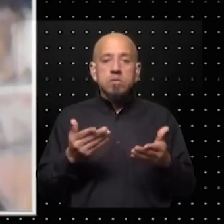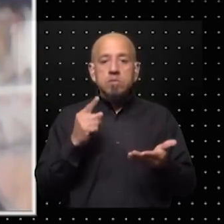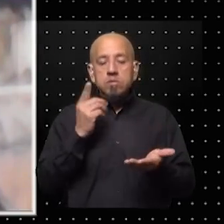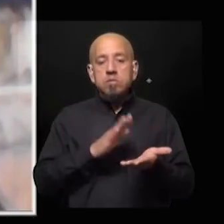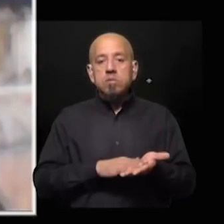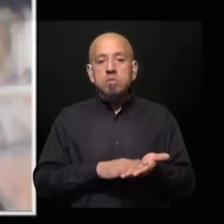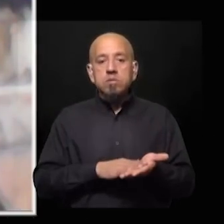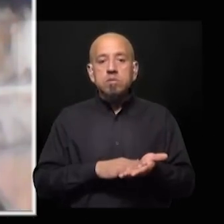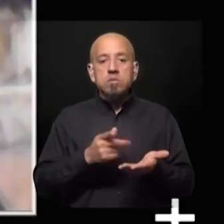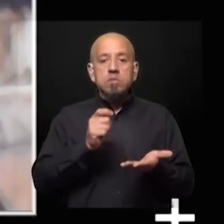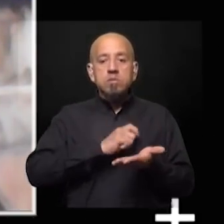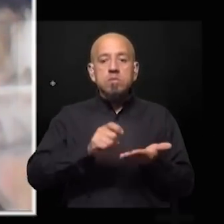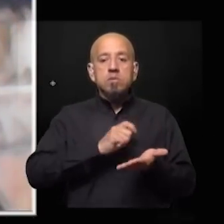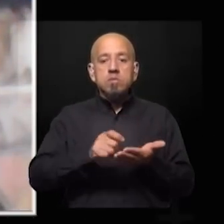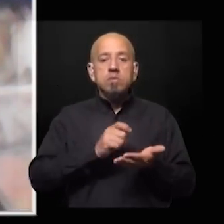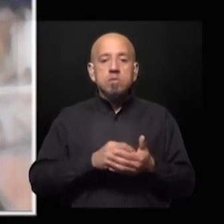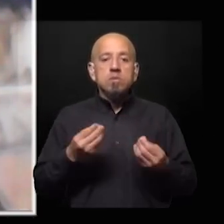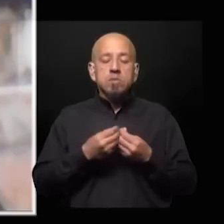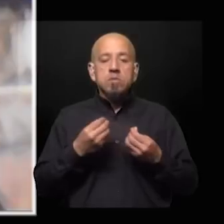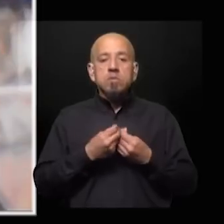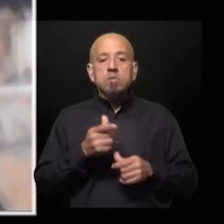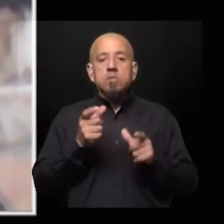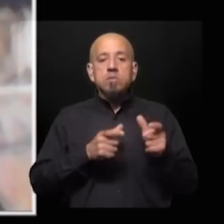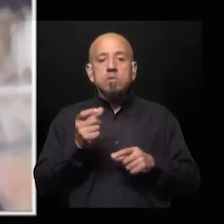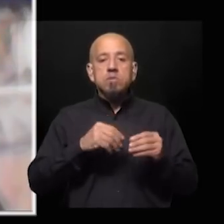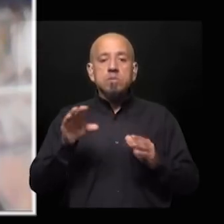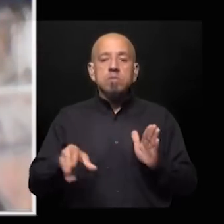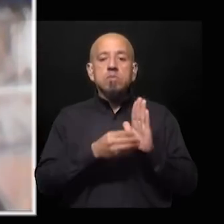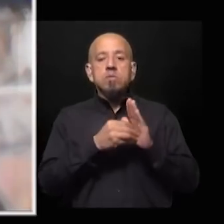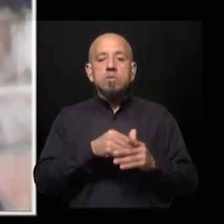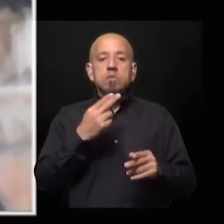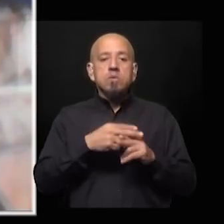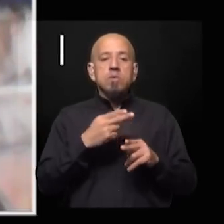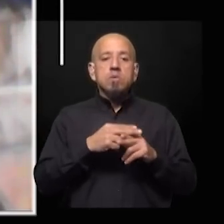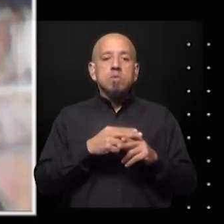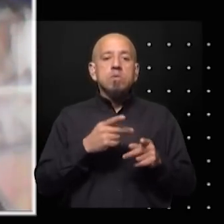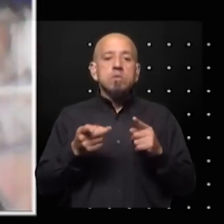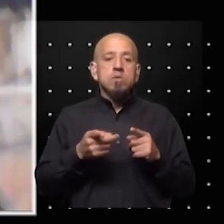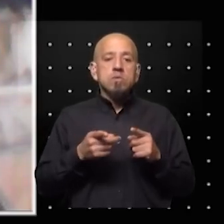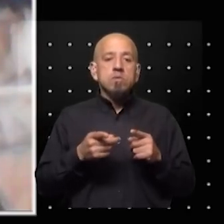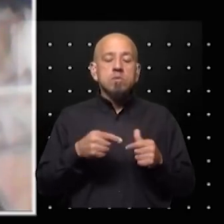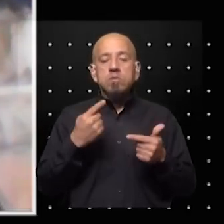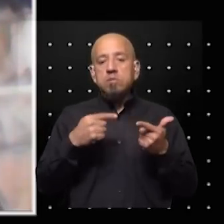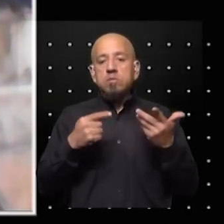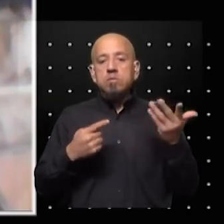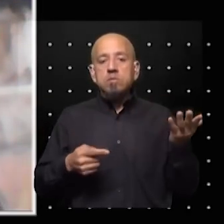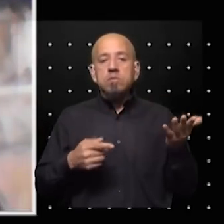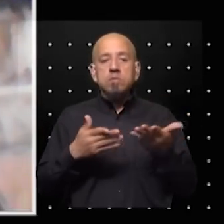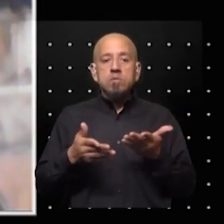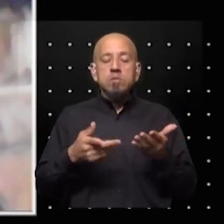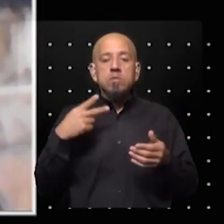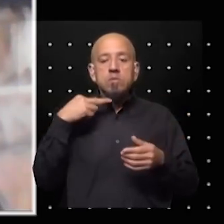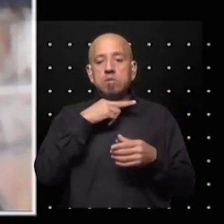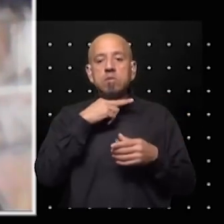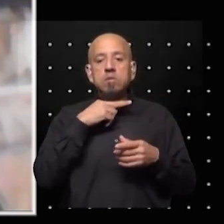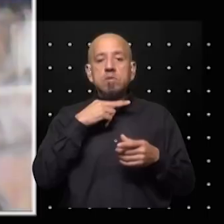es que esos cuadernos fueron escritos por varias personas adulterados sumaron nombres se los dictaron mil etcétera o sea los cuadernos fueron truchos